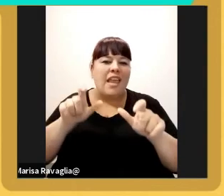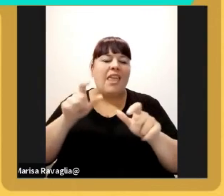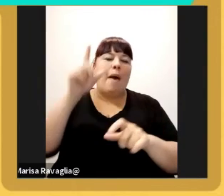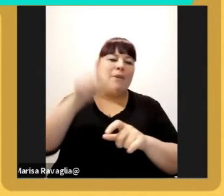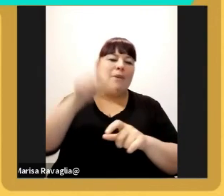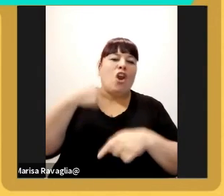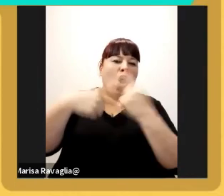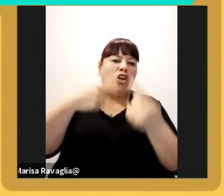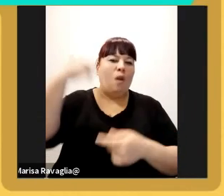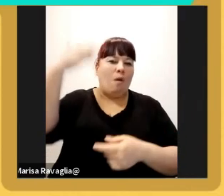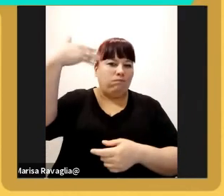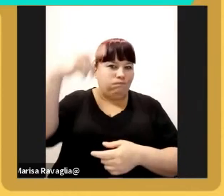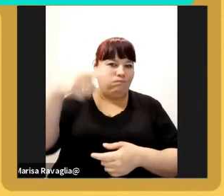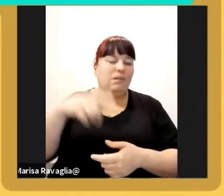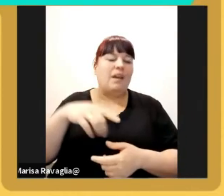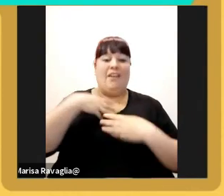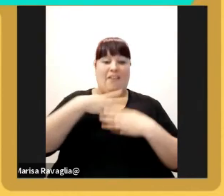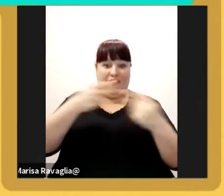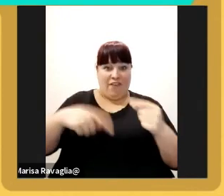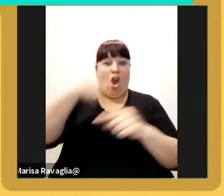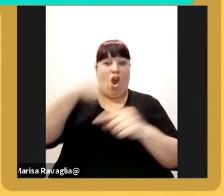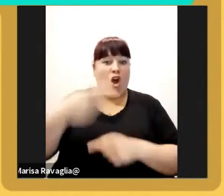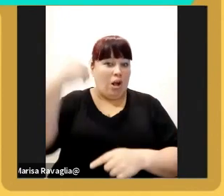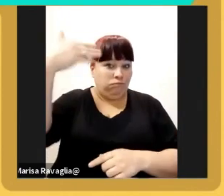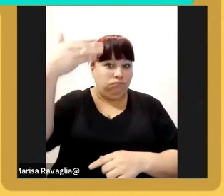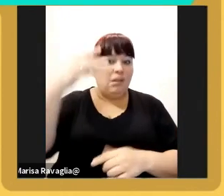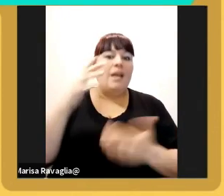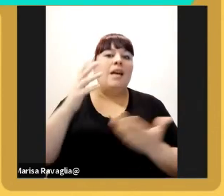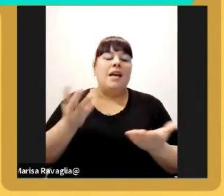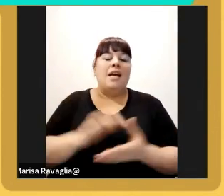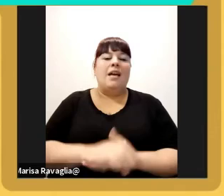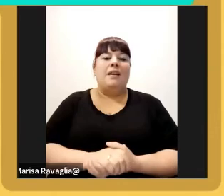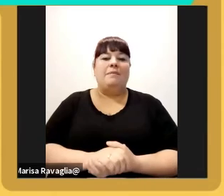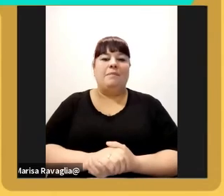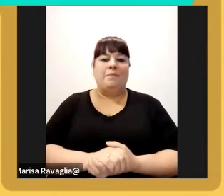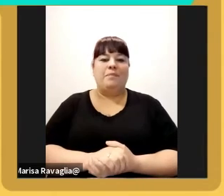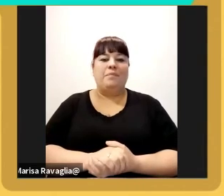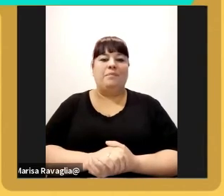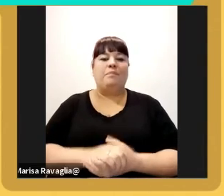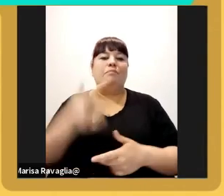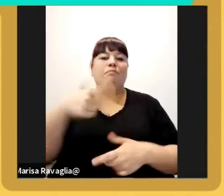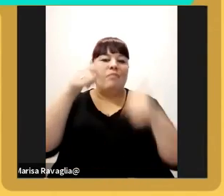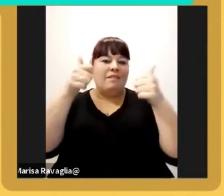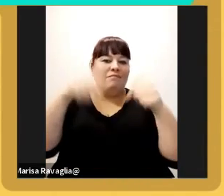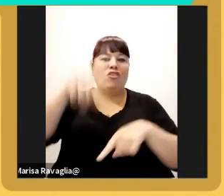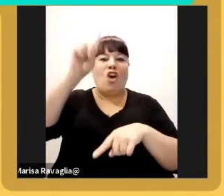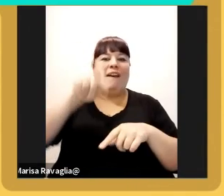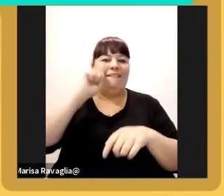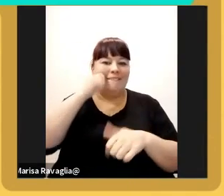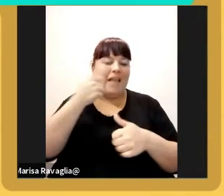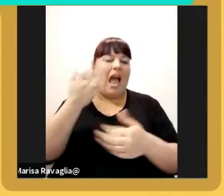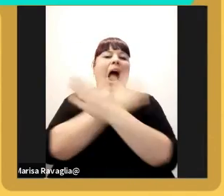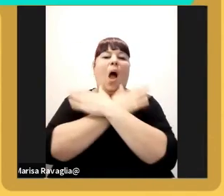a continuar después de mi presentación así que que tengan un éxito en la jornada de hoy así que un abrazo